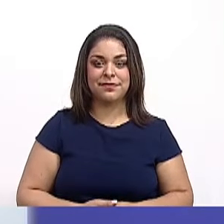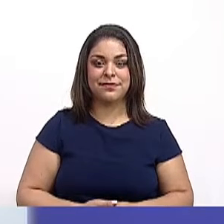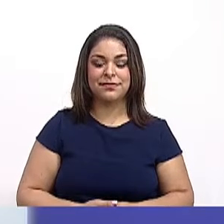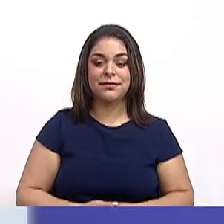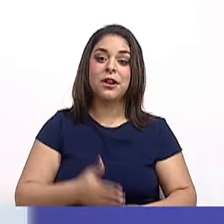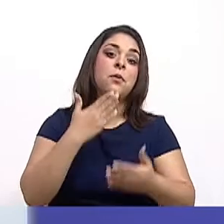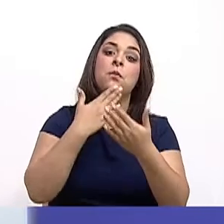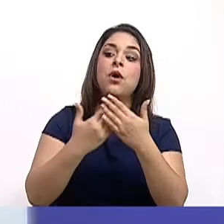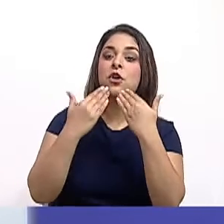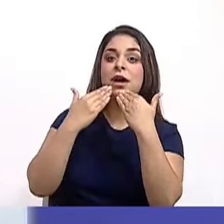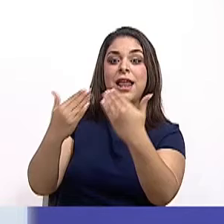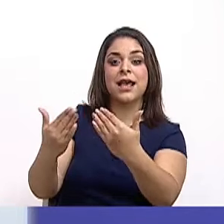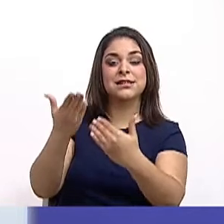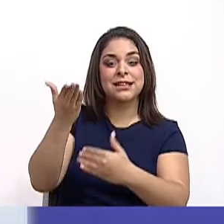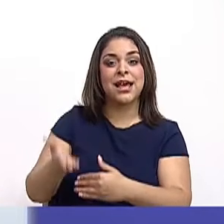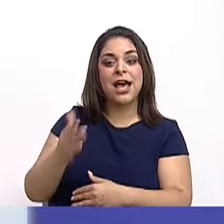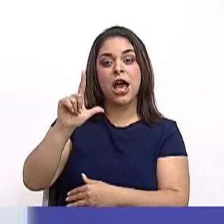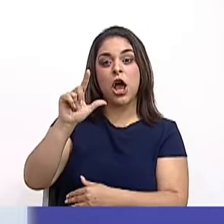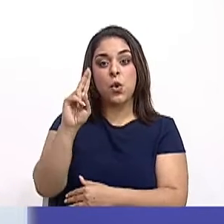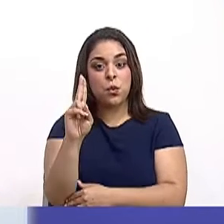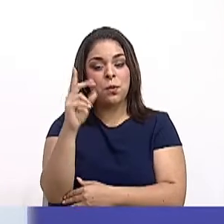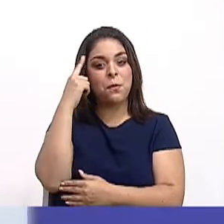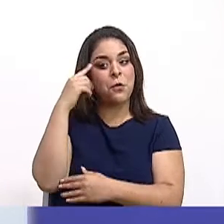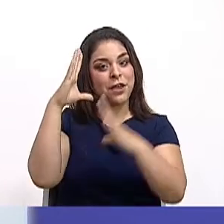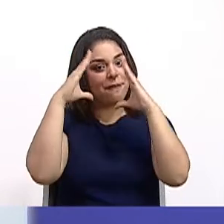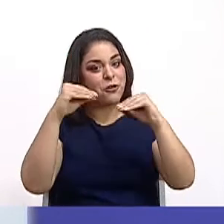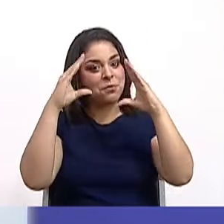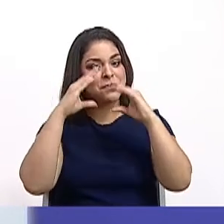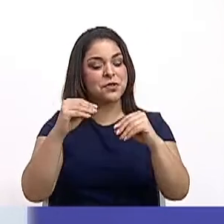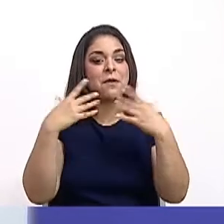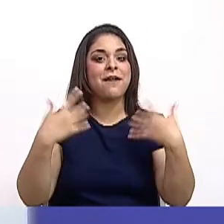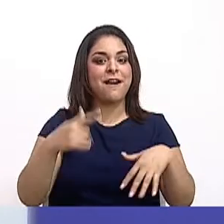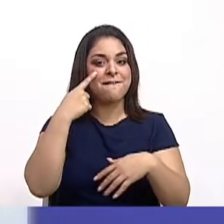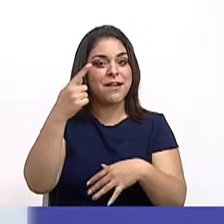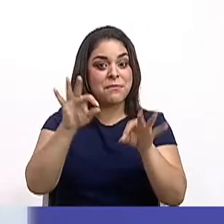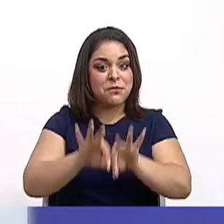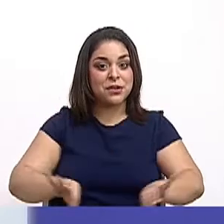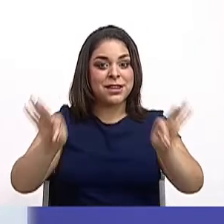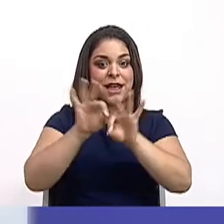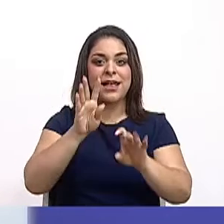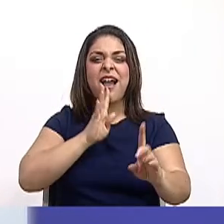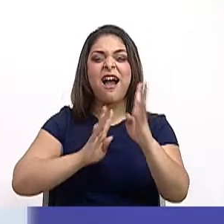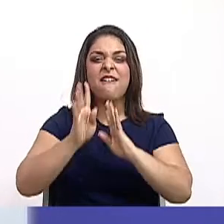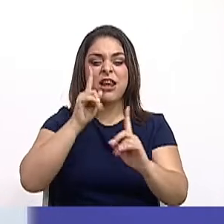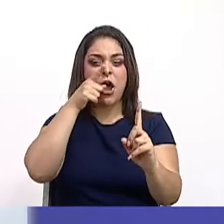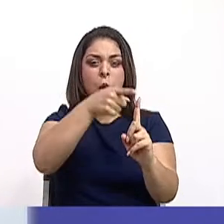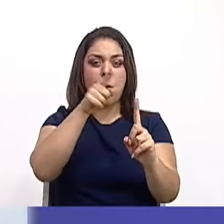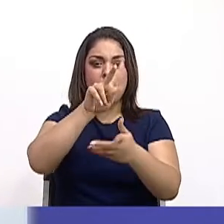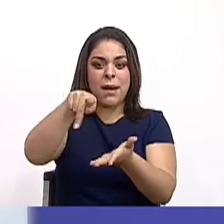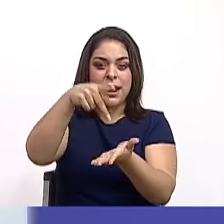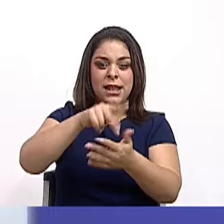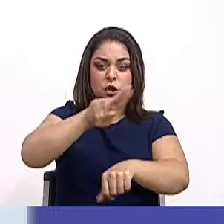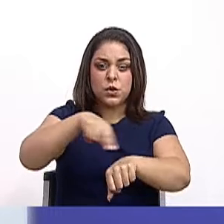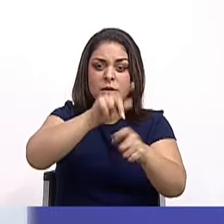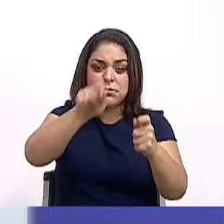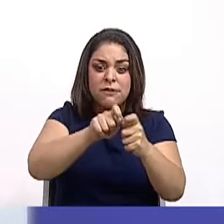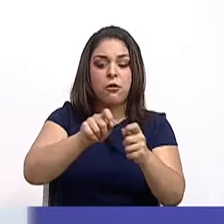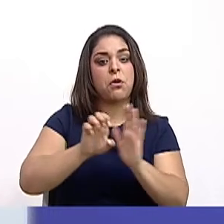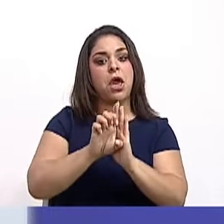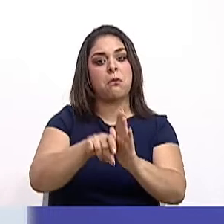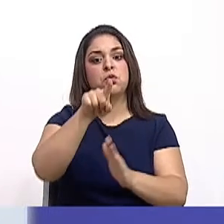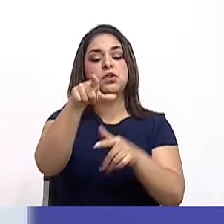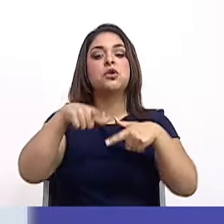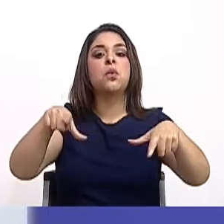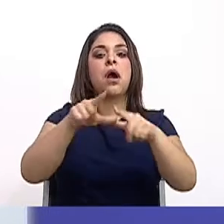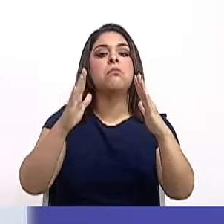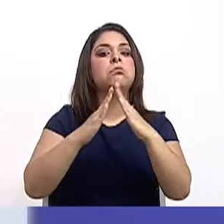Bueno, gracias, Salud, por esta información. Y vean que muy importante, nos hablan de un parque nacional en específico. Pero puede ser que en el lugar donde ustedes vivan,